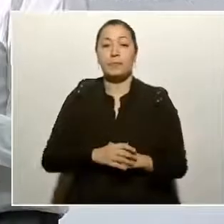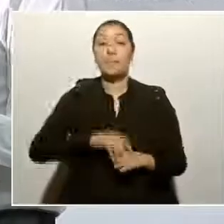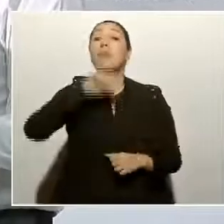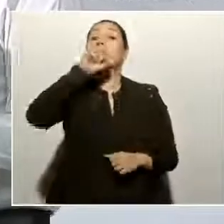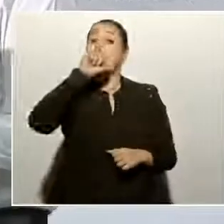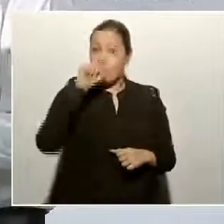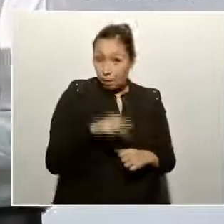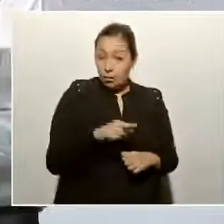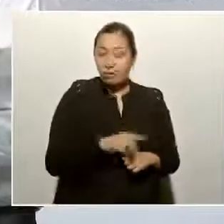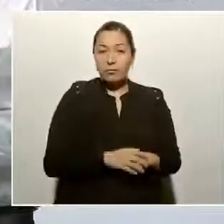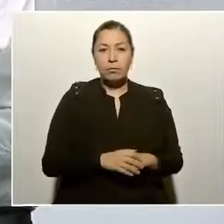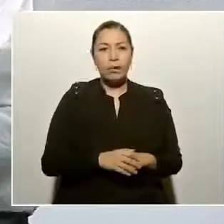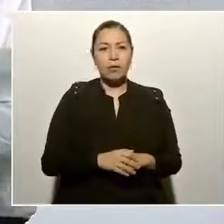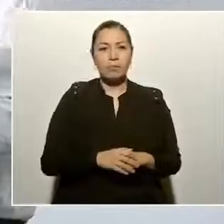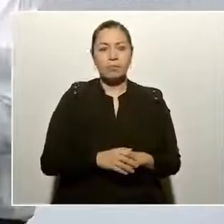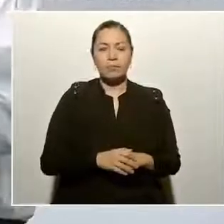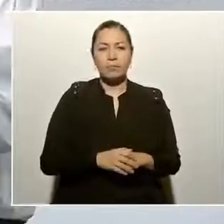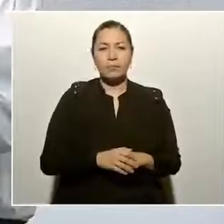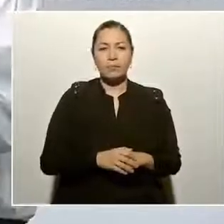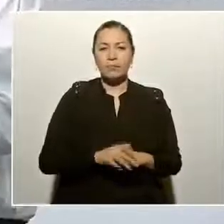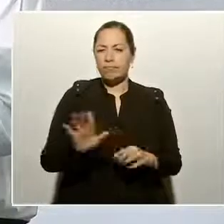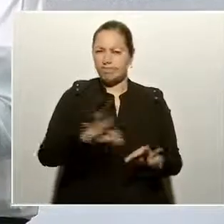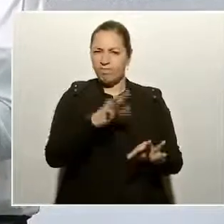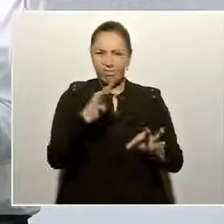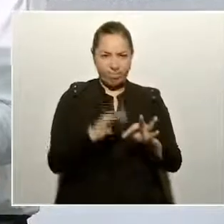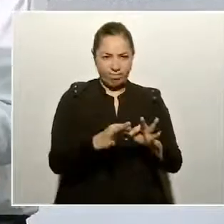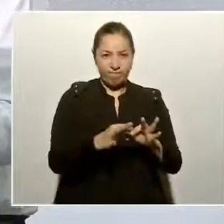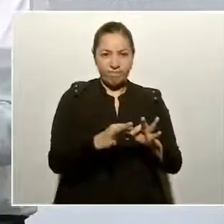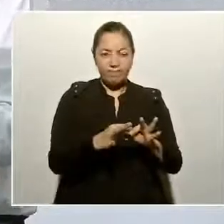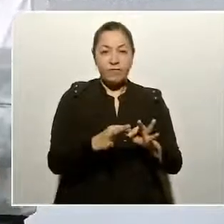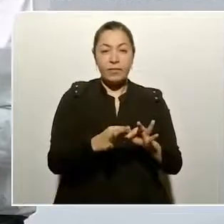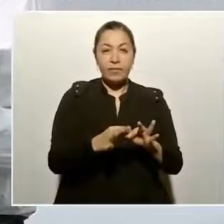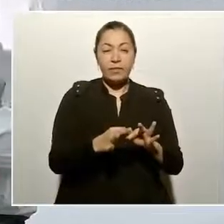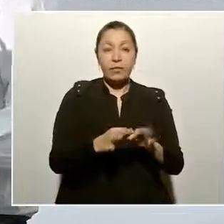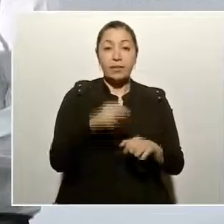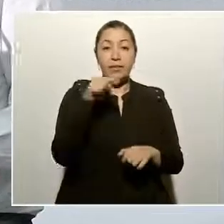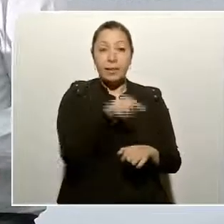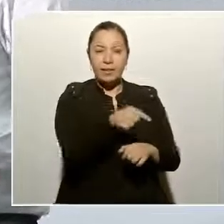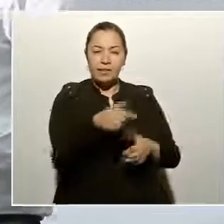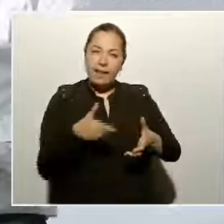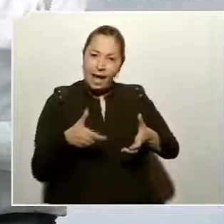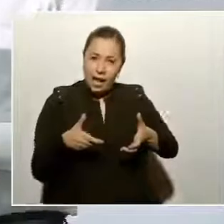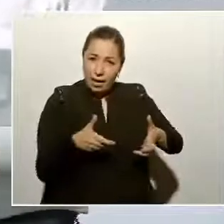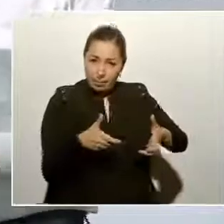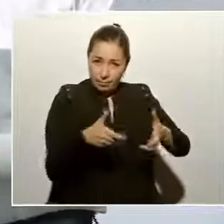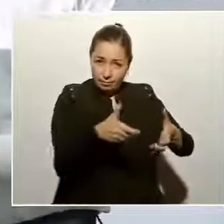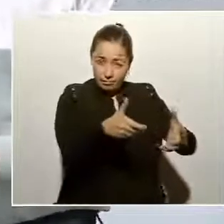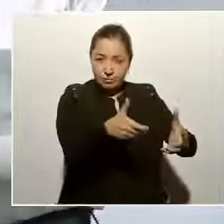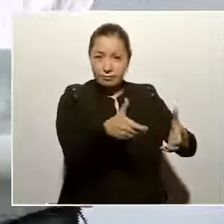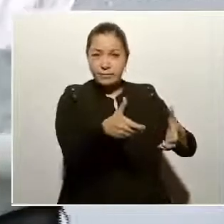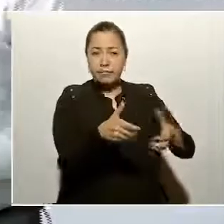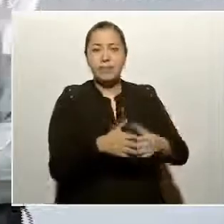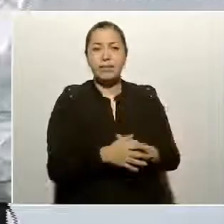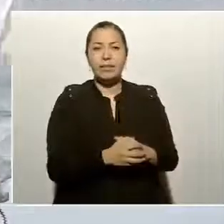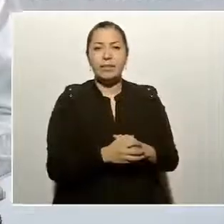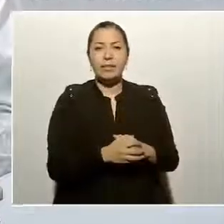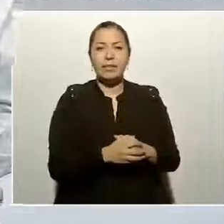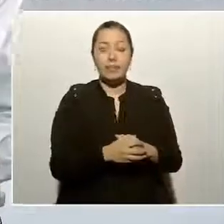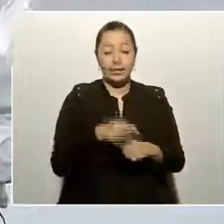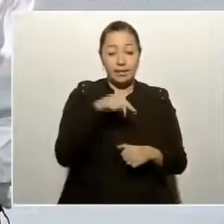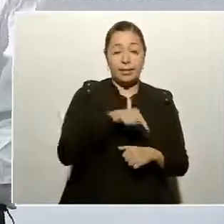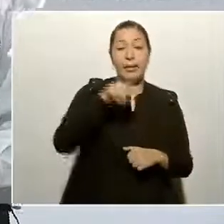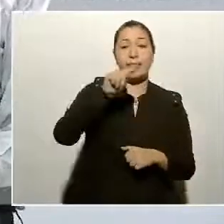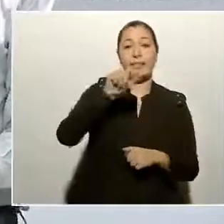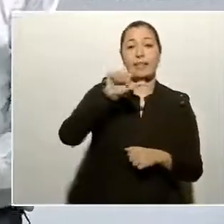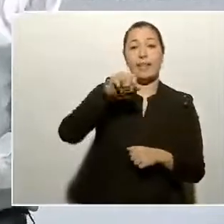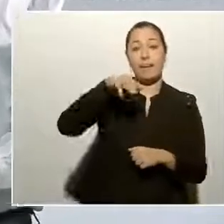el camino de Tamazula